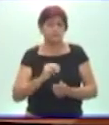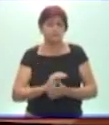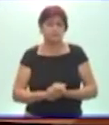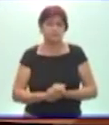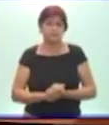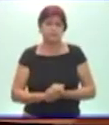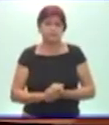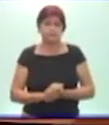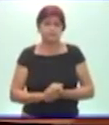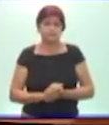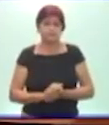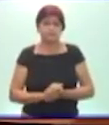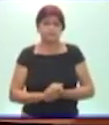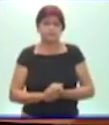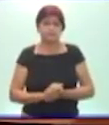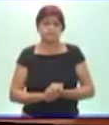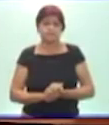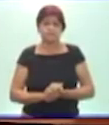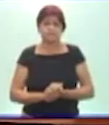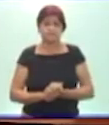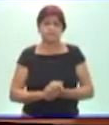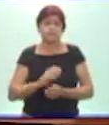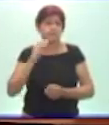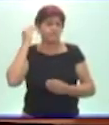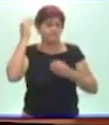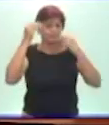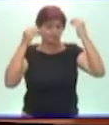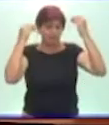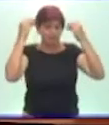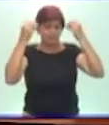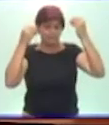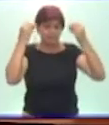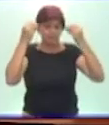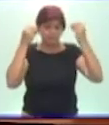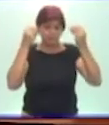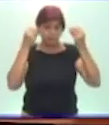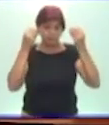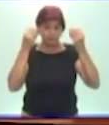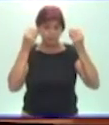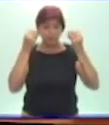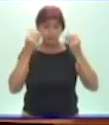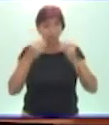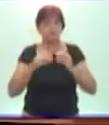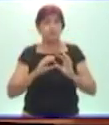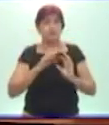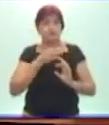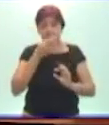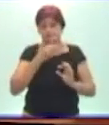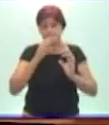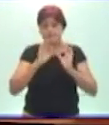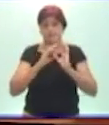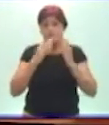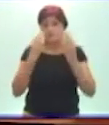Otra de las preocupaciones que ha referido la familia que tienen niños con necesidades